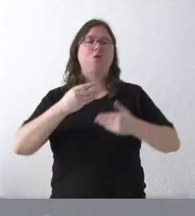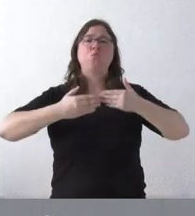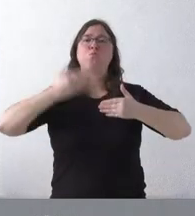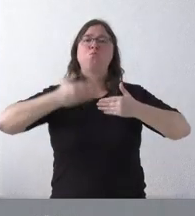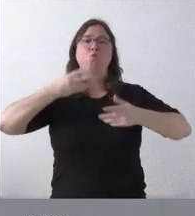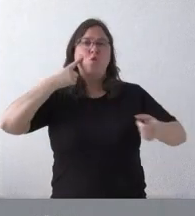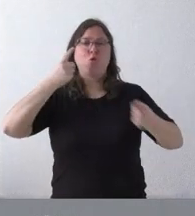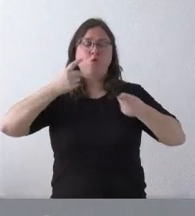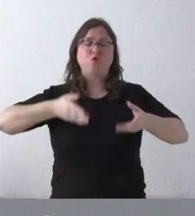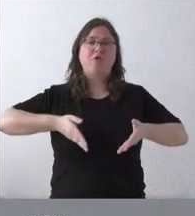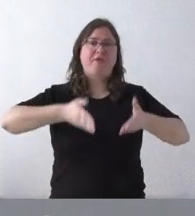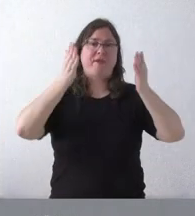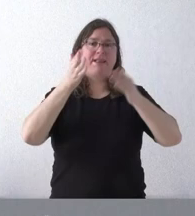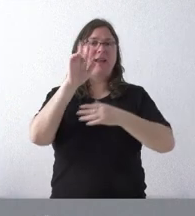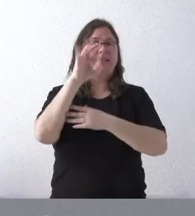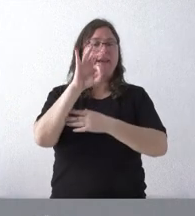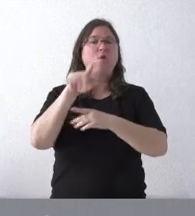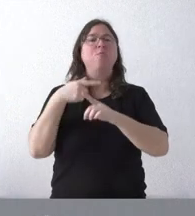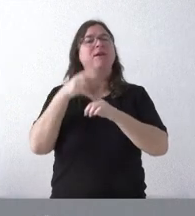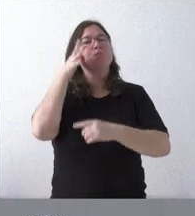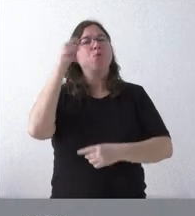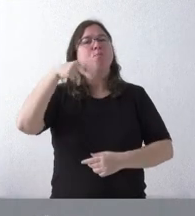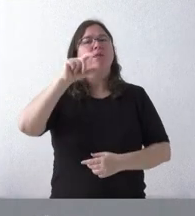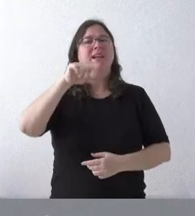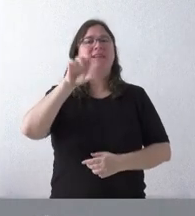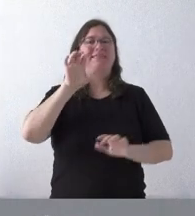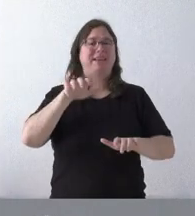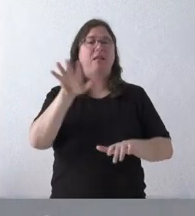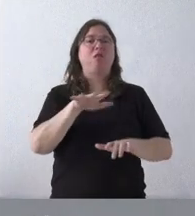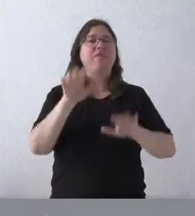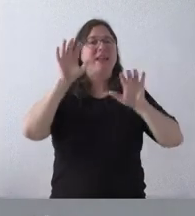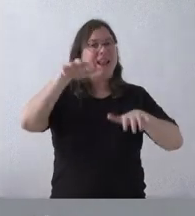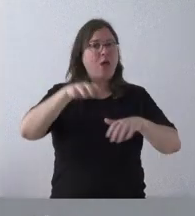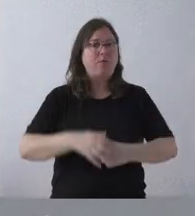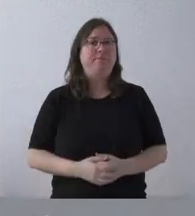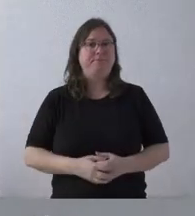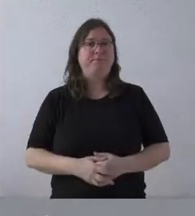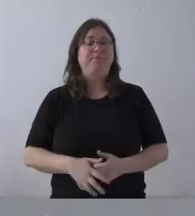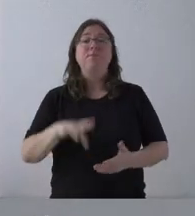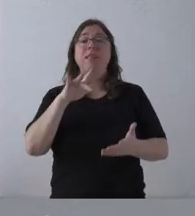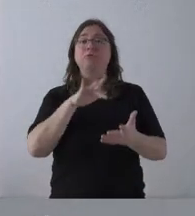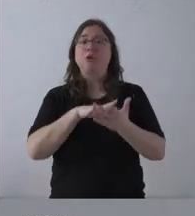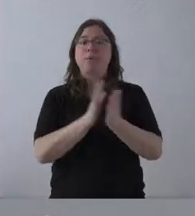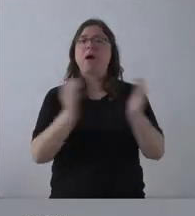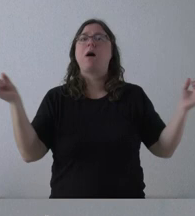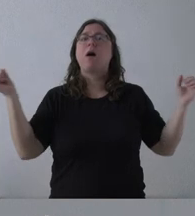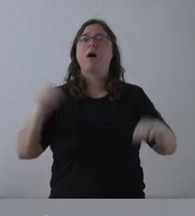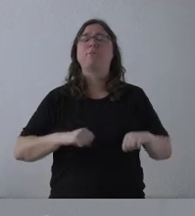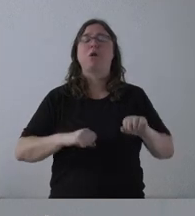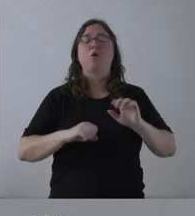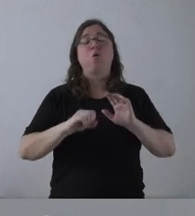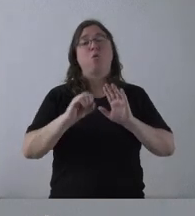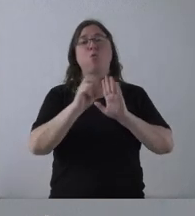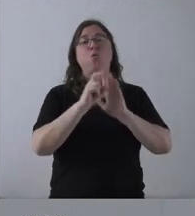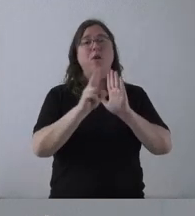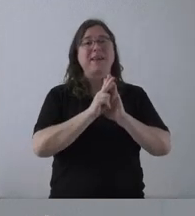carretera entre Riego de Ambrós y Molina Seca, en la provincia de León. Se aprueba el currículo educativo del